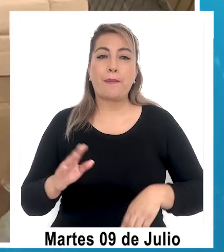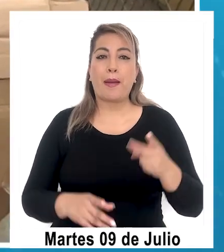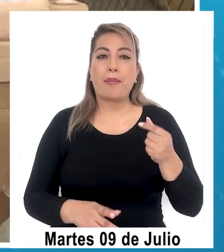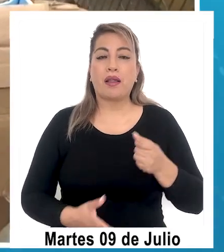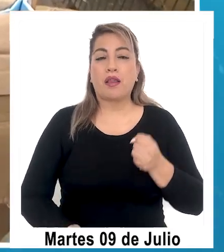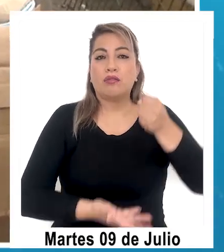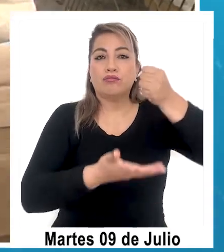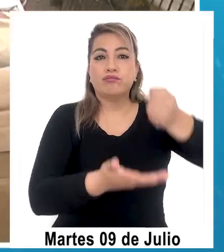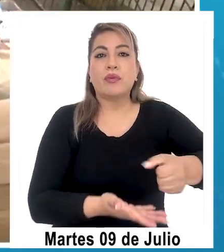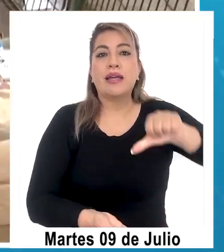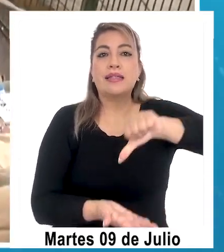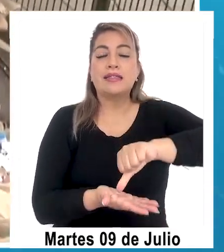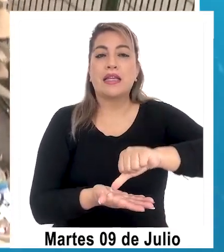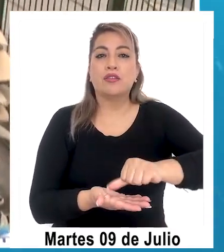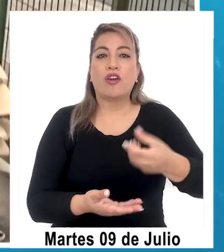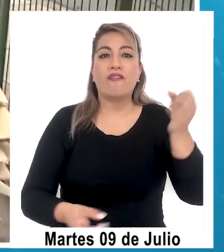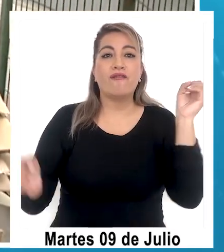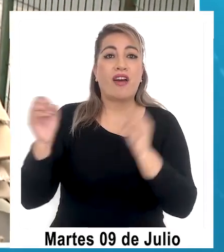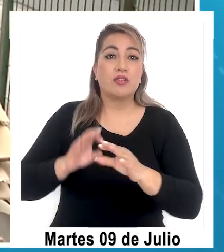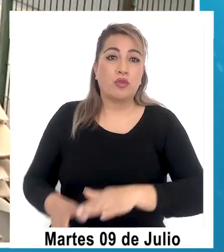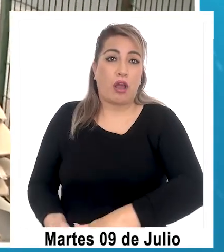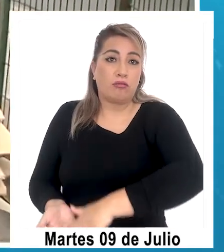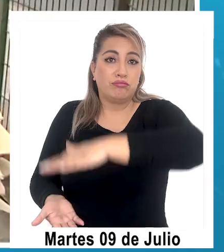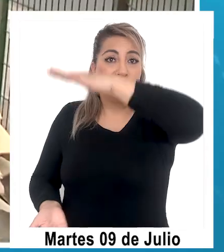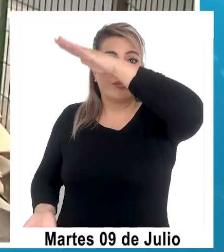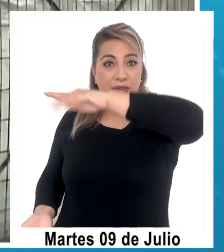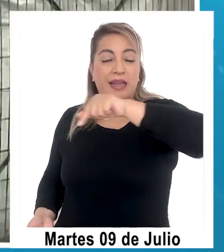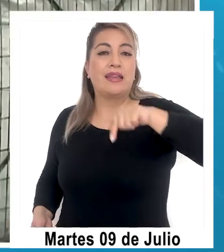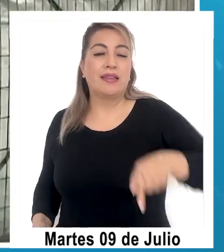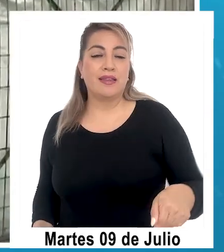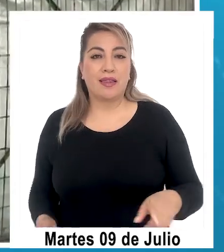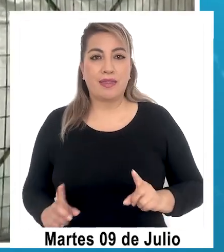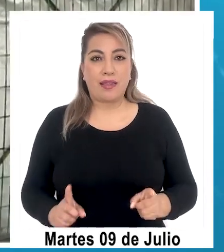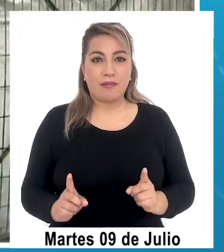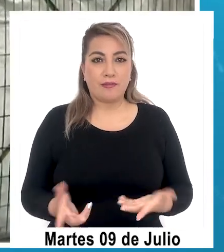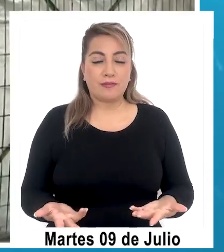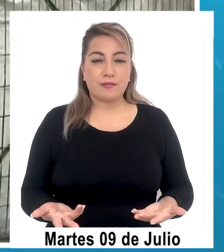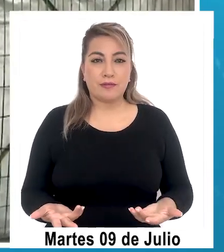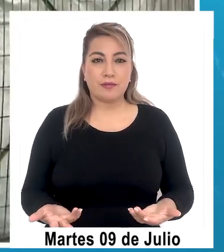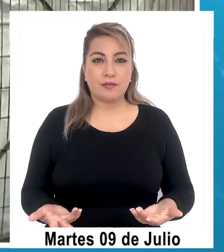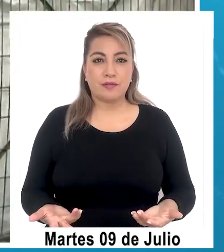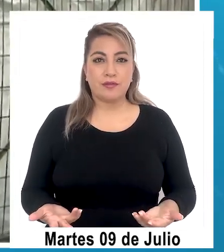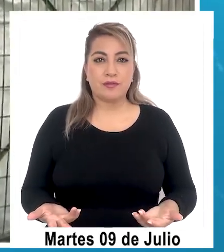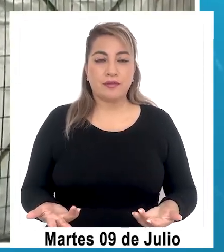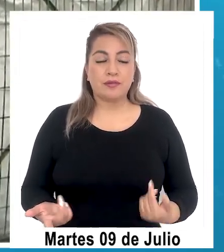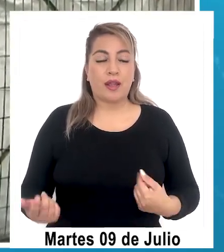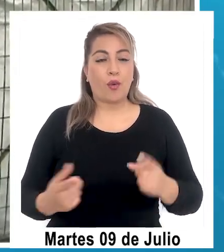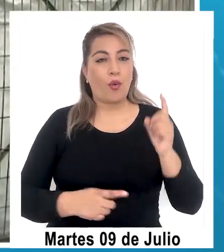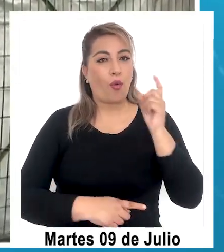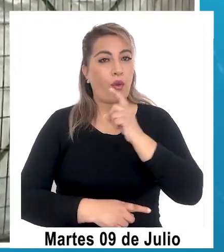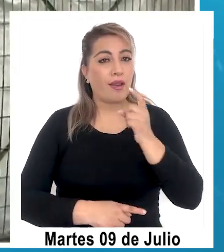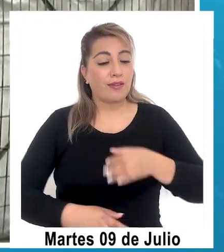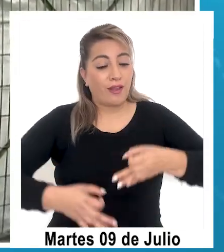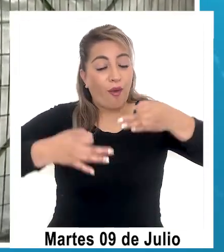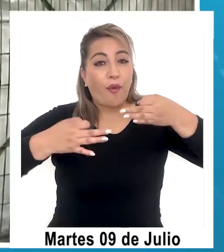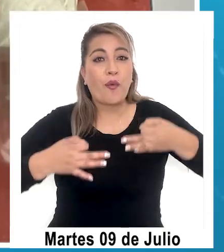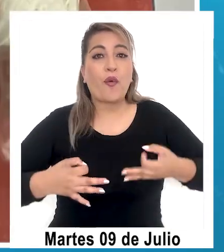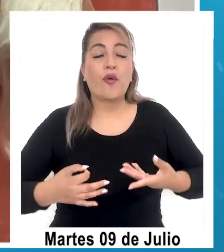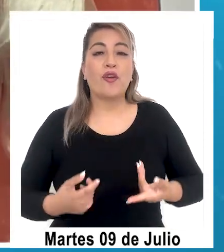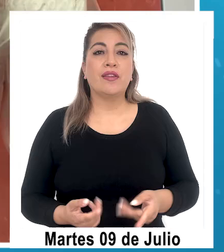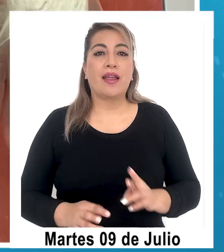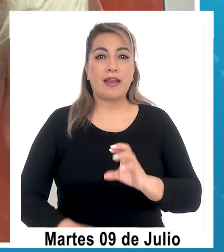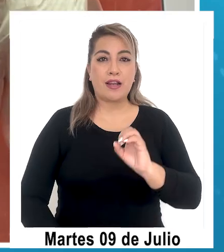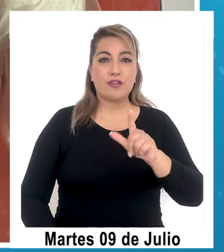recursos a centros de acopio, y por lo tanto, obviamente que allí la crítica va justamente en